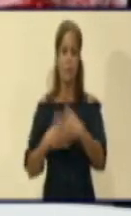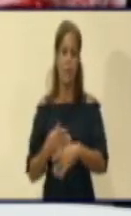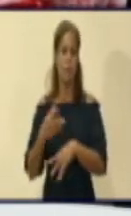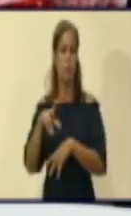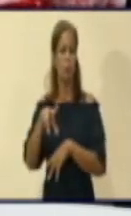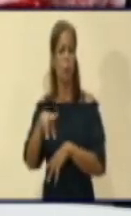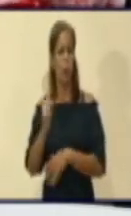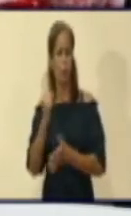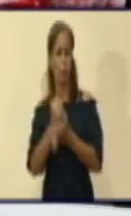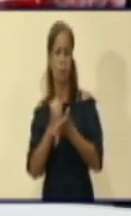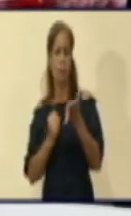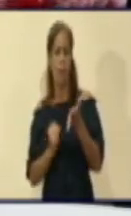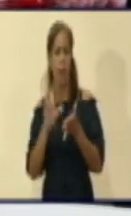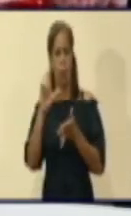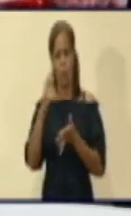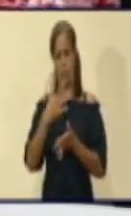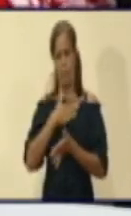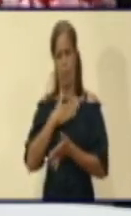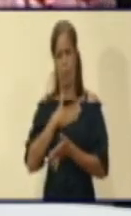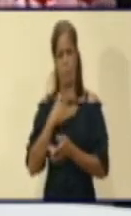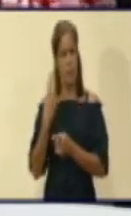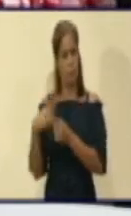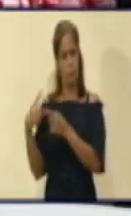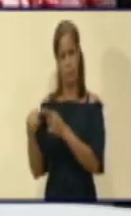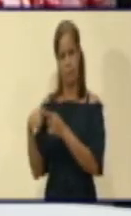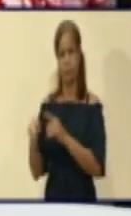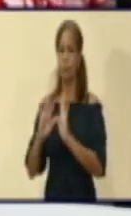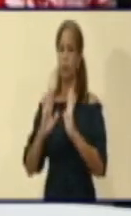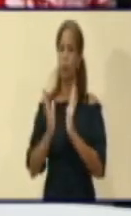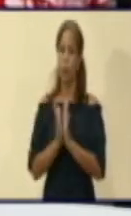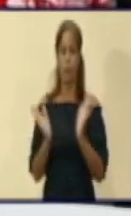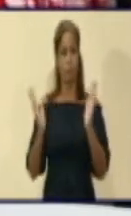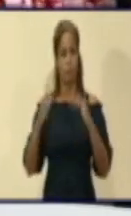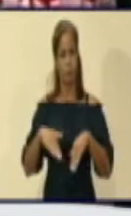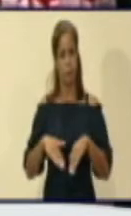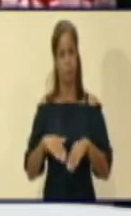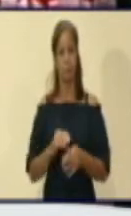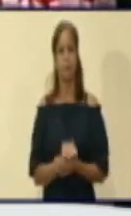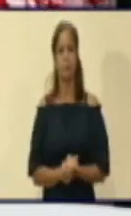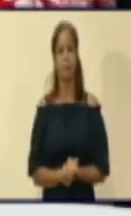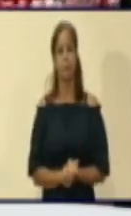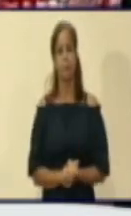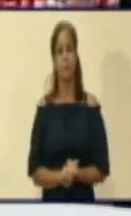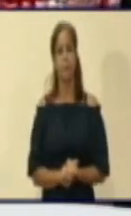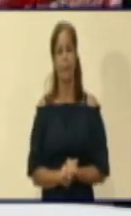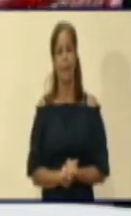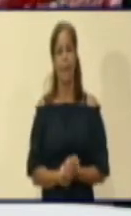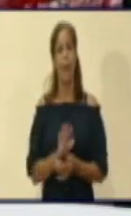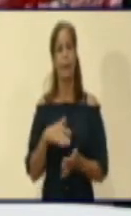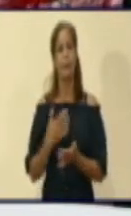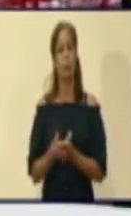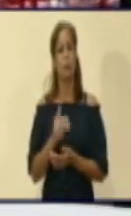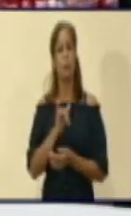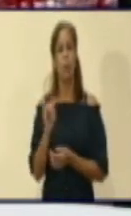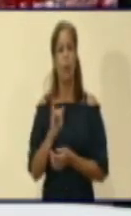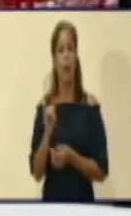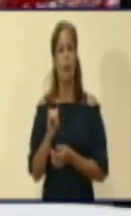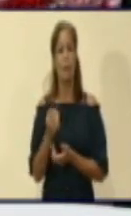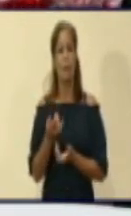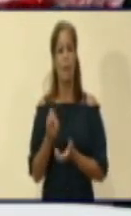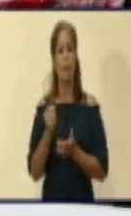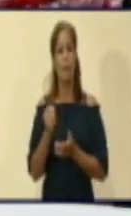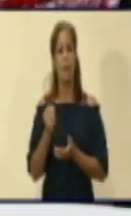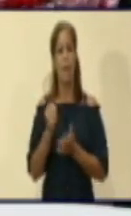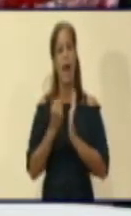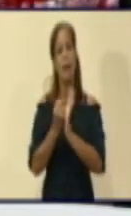autorizaciones, de concesión de nuevas autorizaciones, en este periodo se van a suspender. Relacionado con la prevención y la asistencia social, las